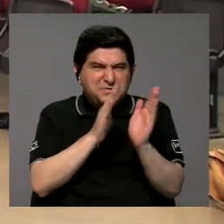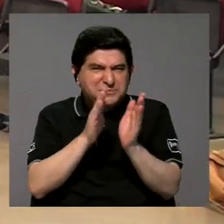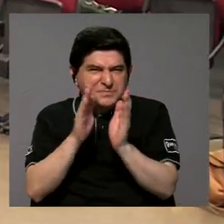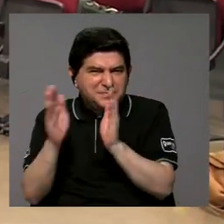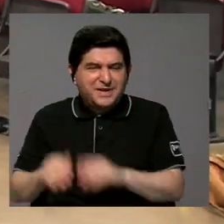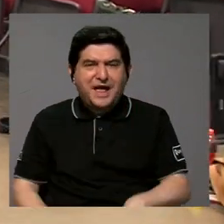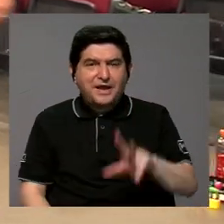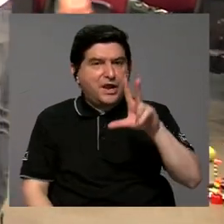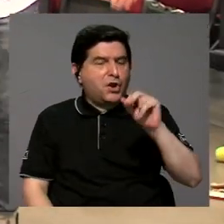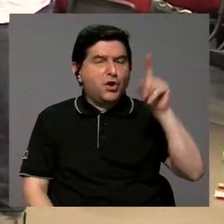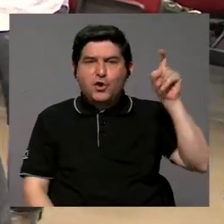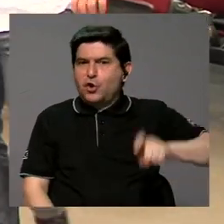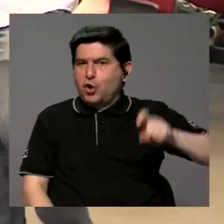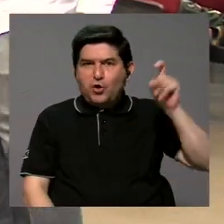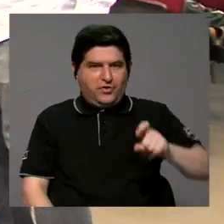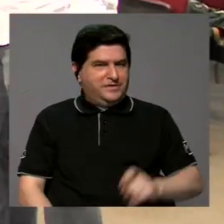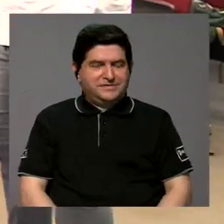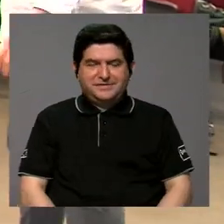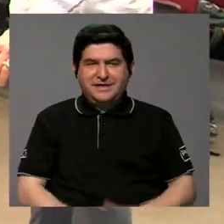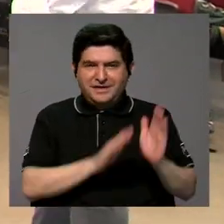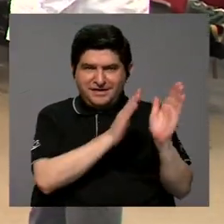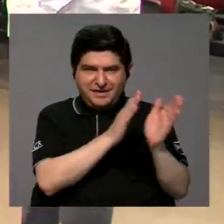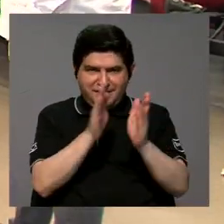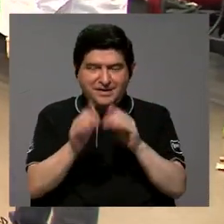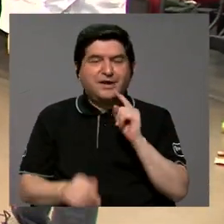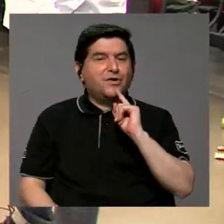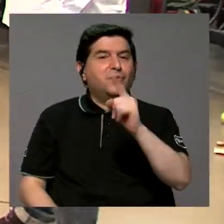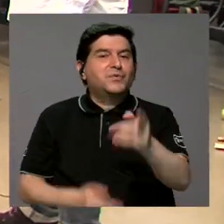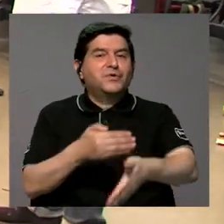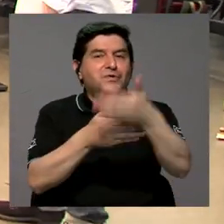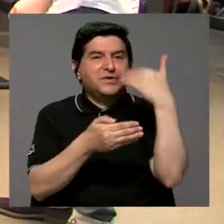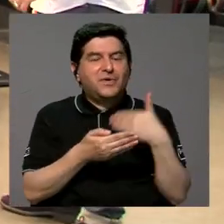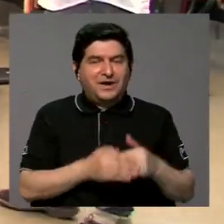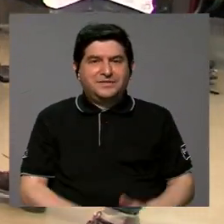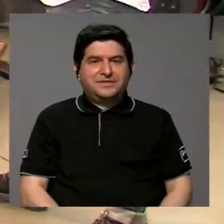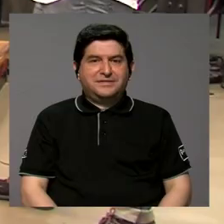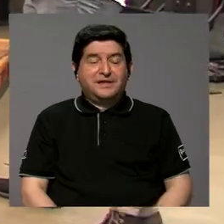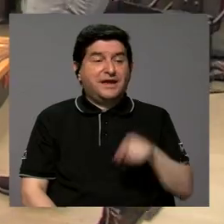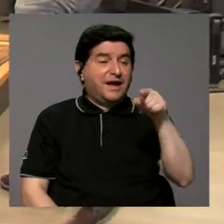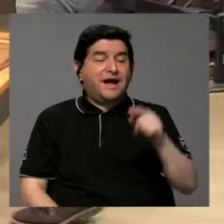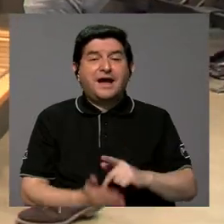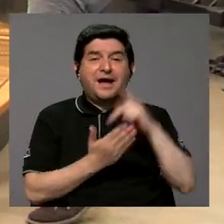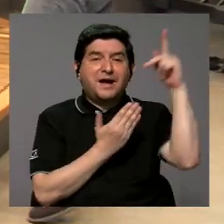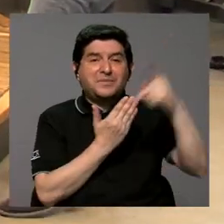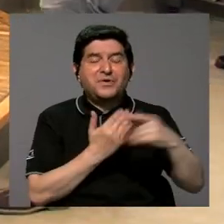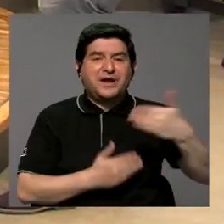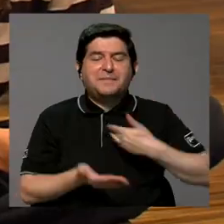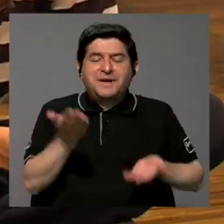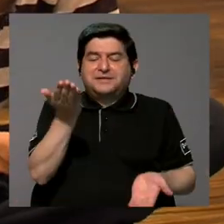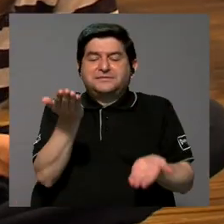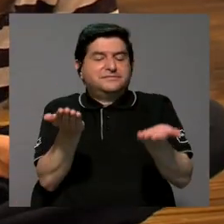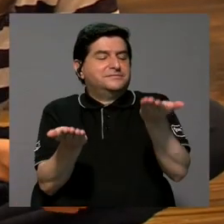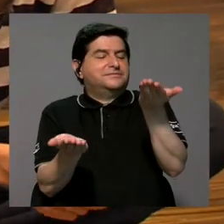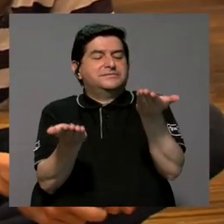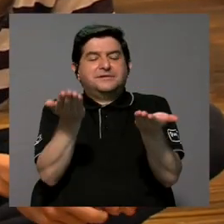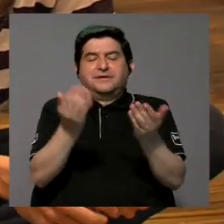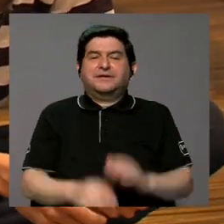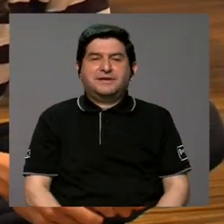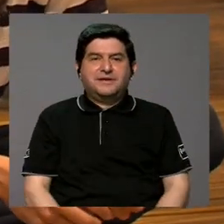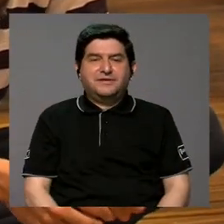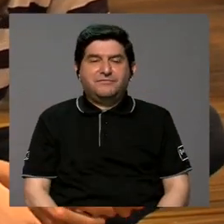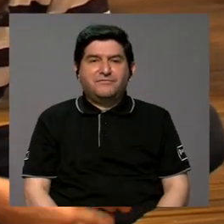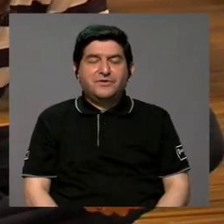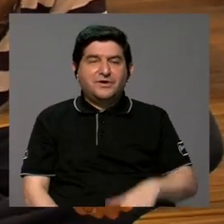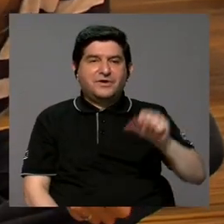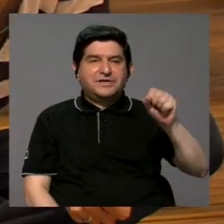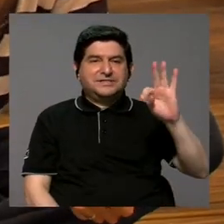ser necesariamente una planificación como lo decía usted de que sus programas tiendan a tener un equilibrio entre lo que puede ser el